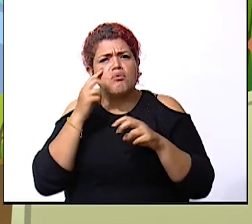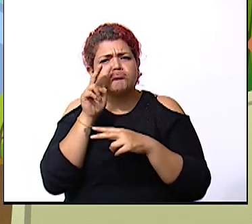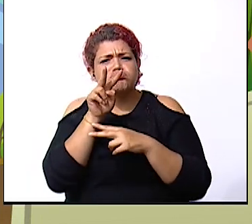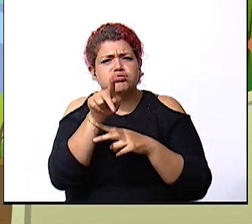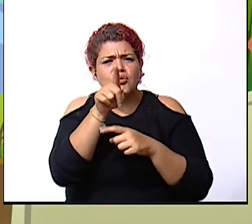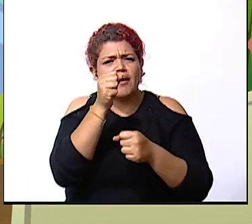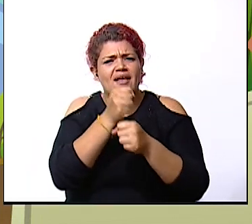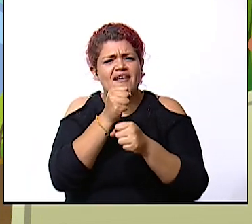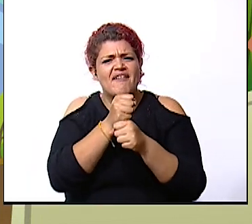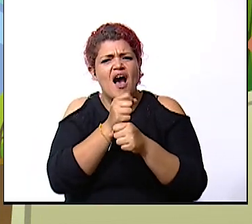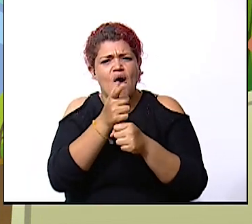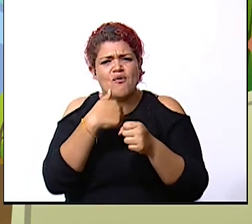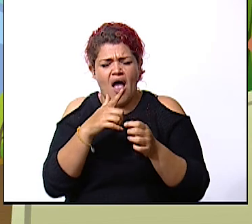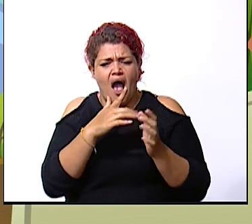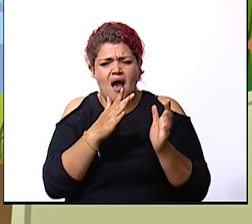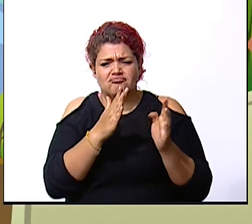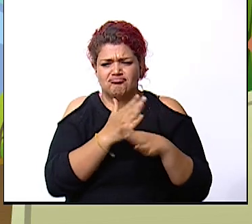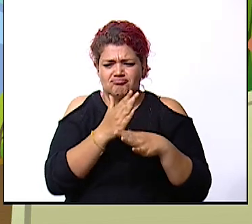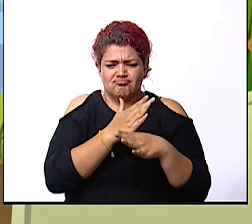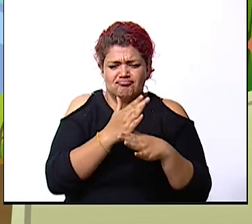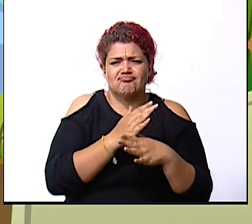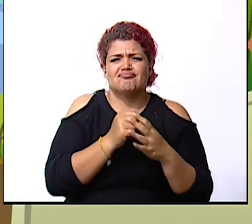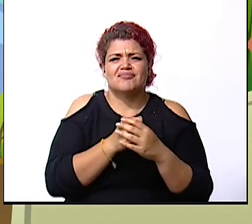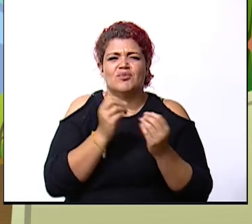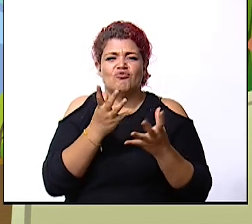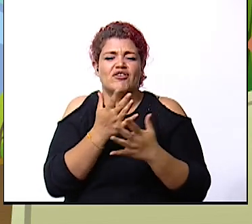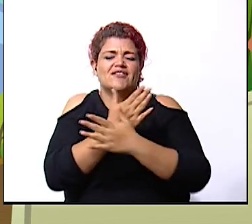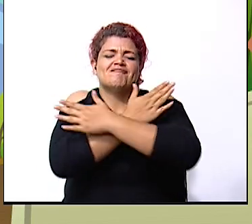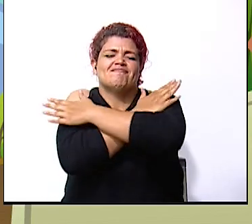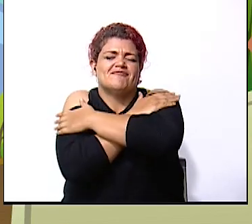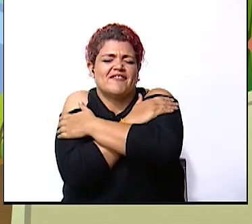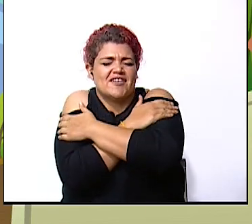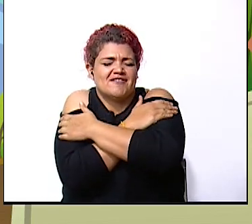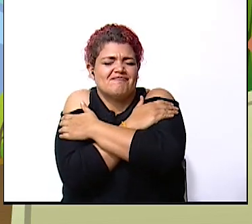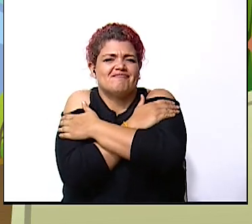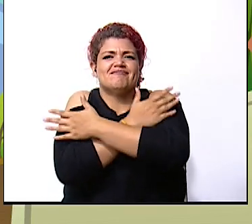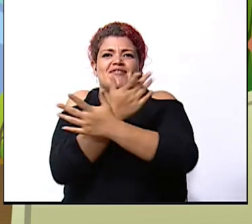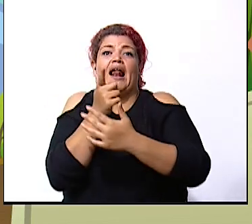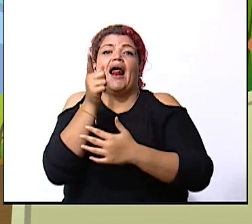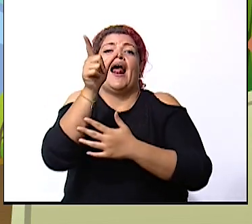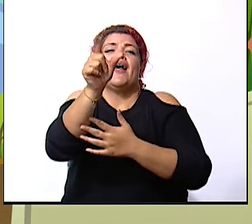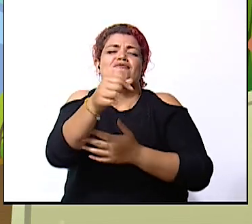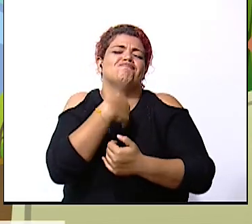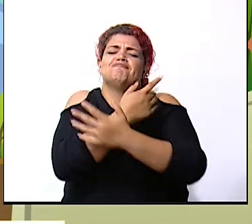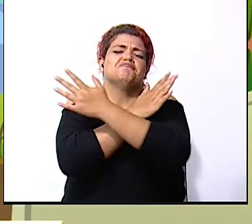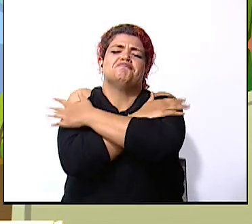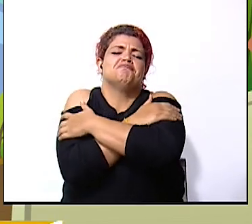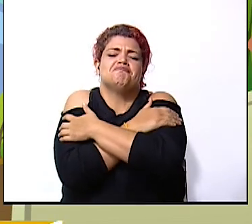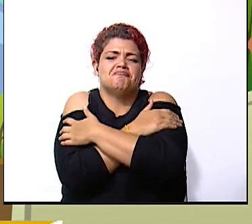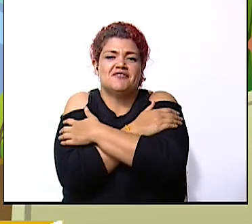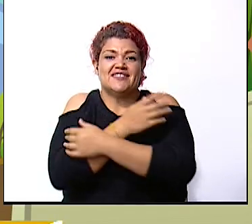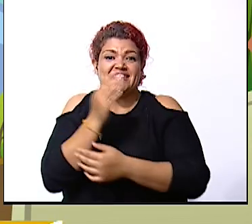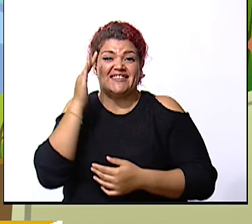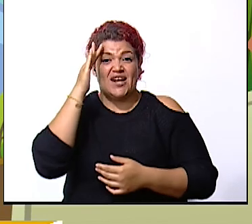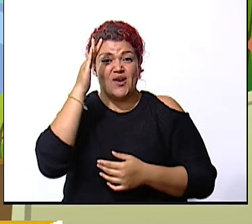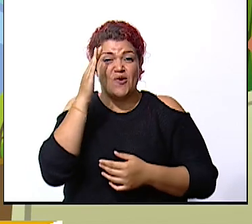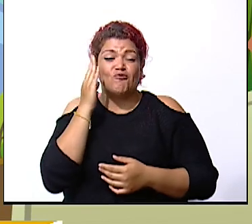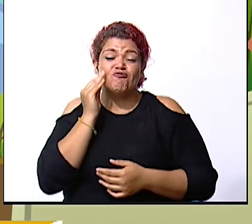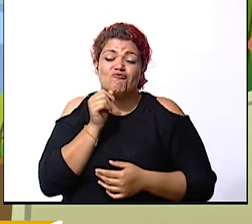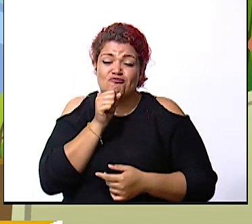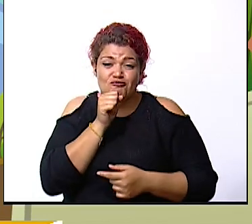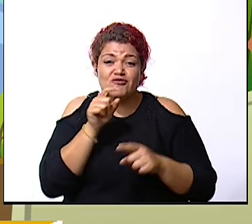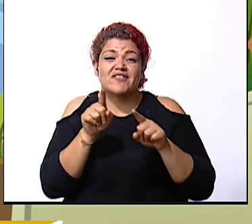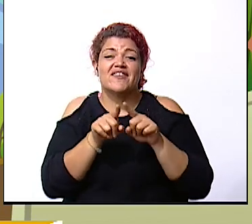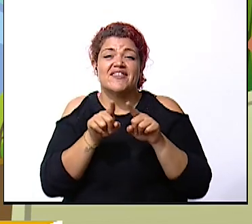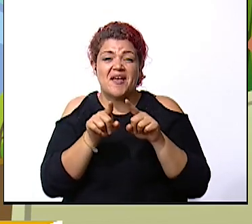trabajos que ustedes nos han compartido un fuerte abrazo a la distancia y saludos para todos esos adultos mayores que también